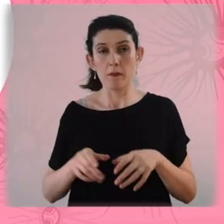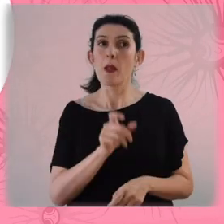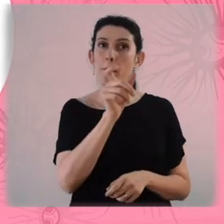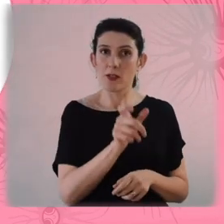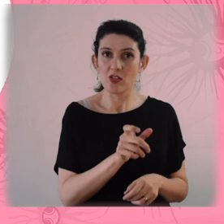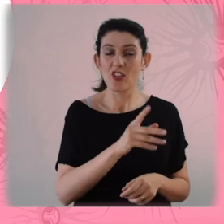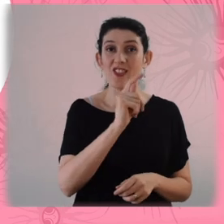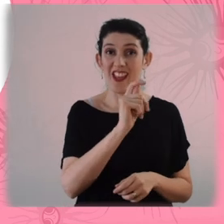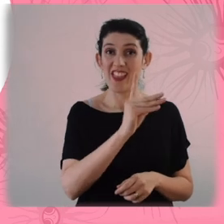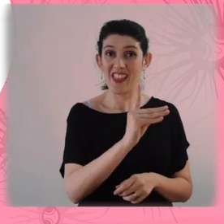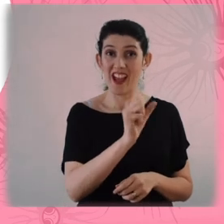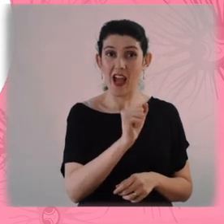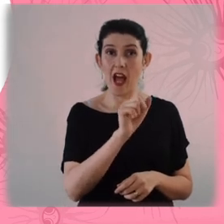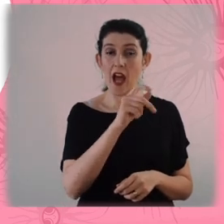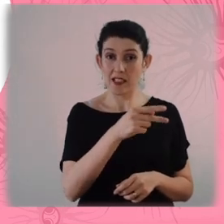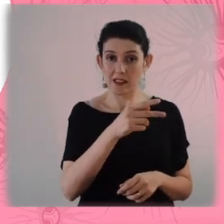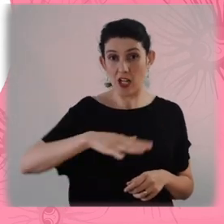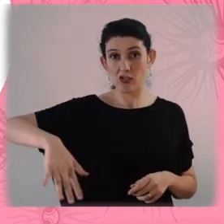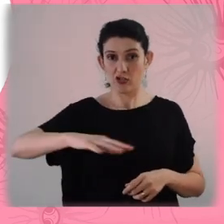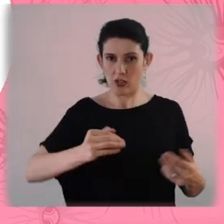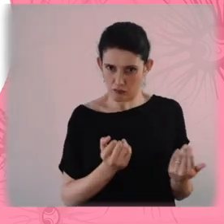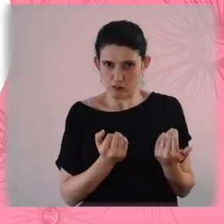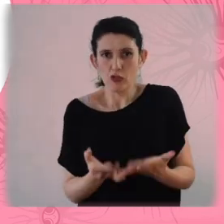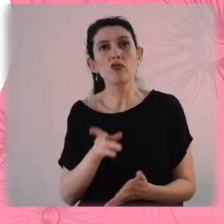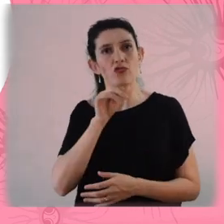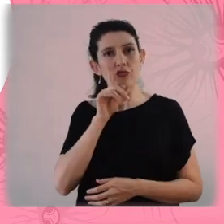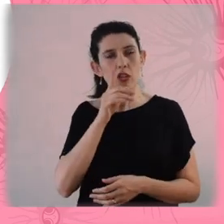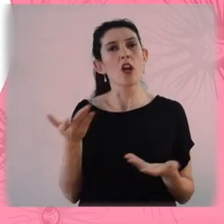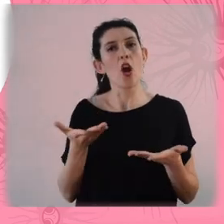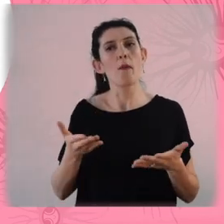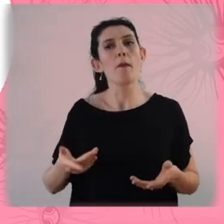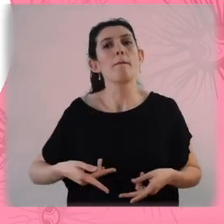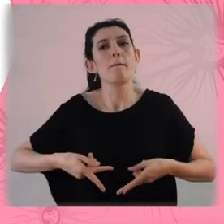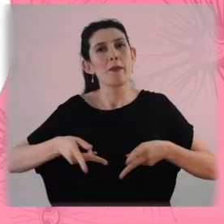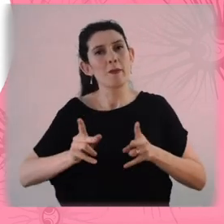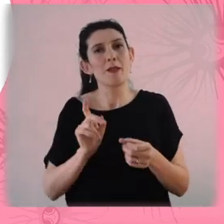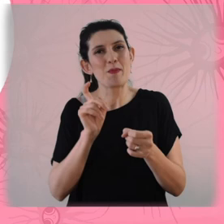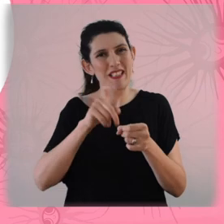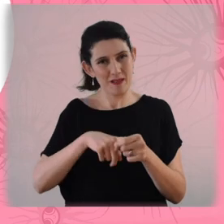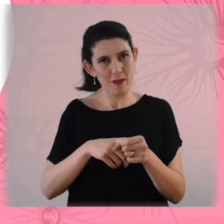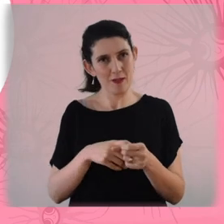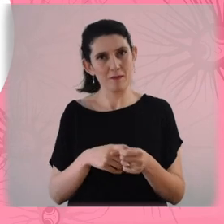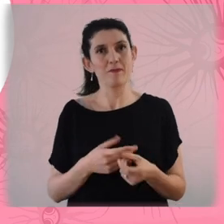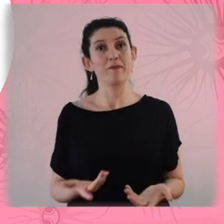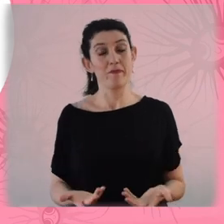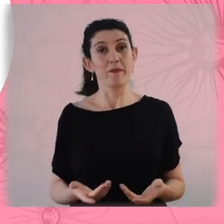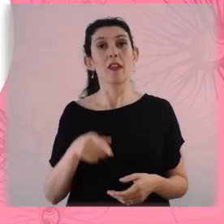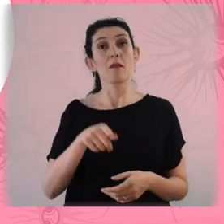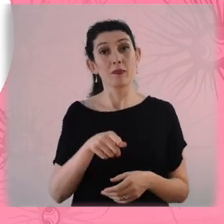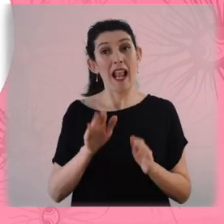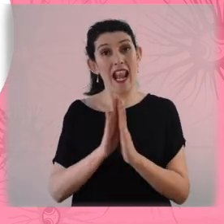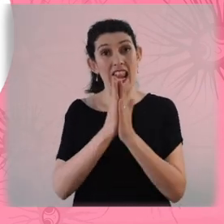Neuromundos en la página de CDTUC en www.neuromundos.cdti.cl